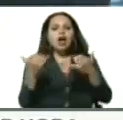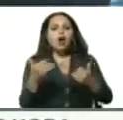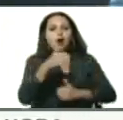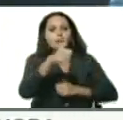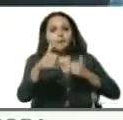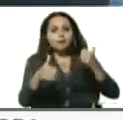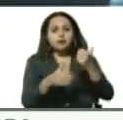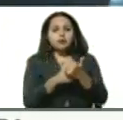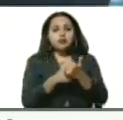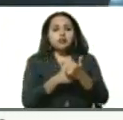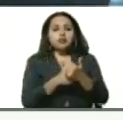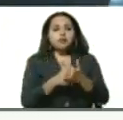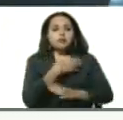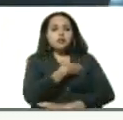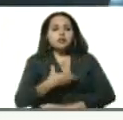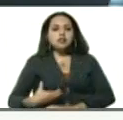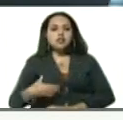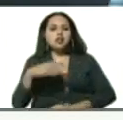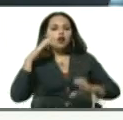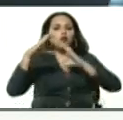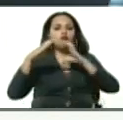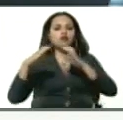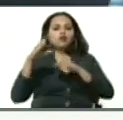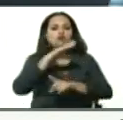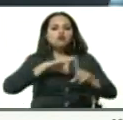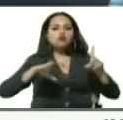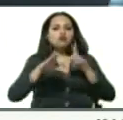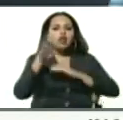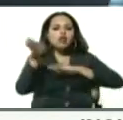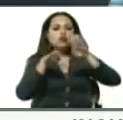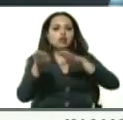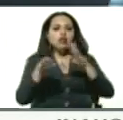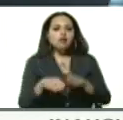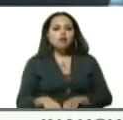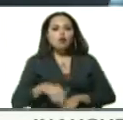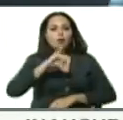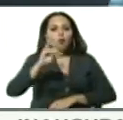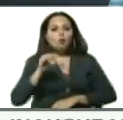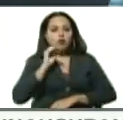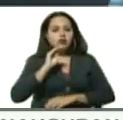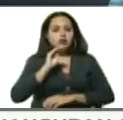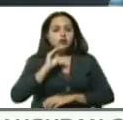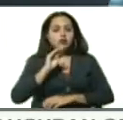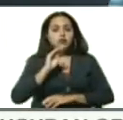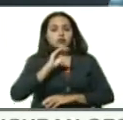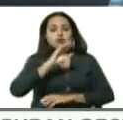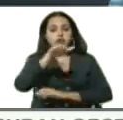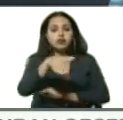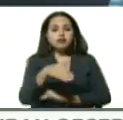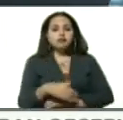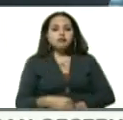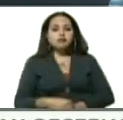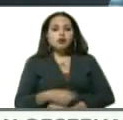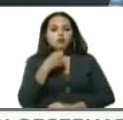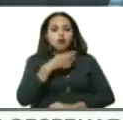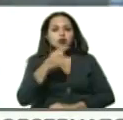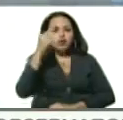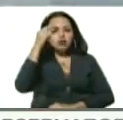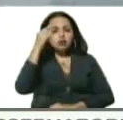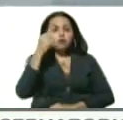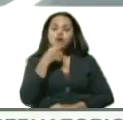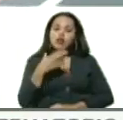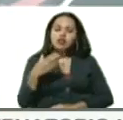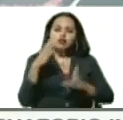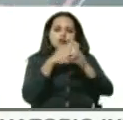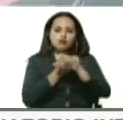Comunicación, Cultura y Turismo, Jorge Rodríguez. Buenas noches, ministro, lo escuchamos. Muy buenos días, muy buenas noches,